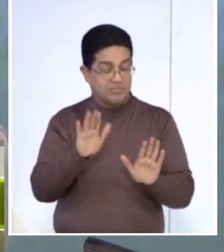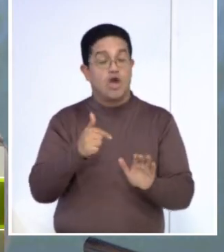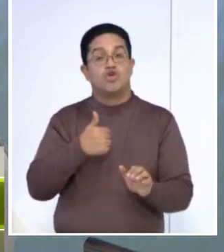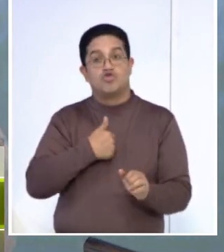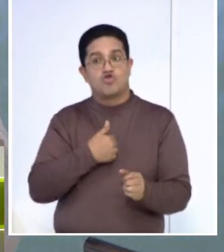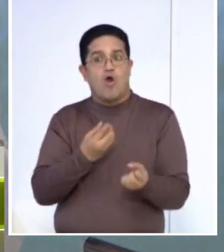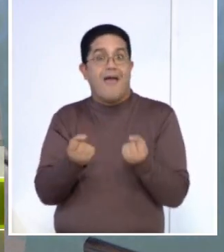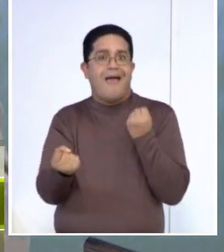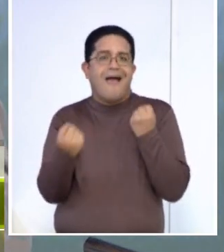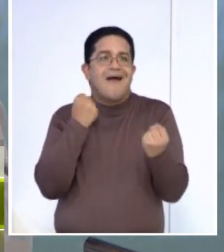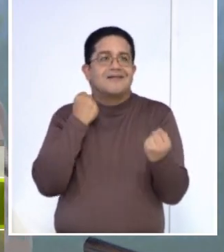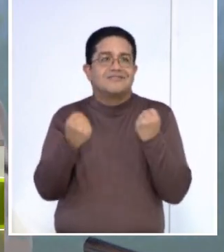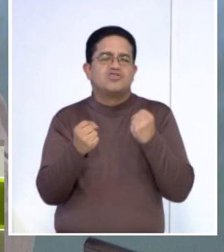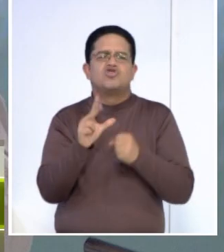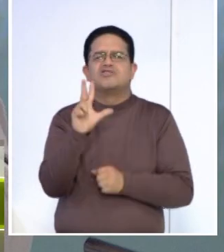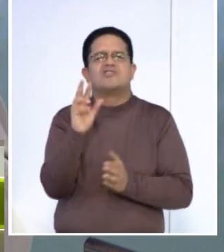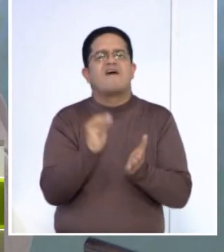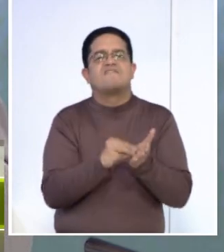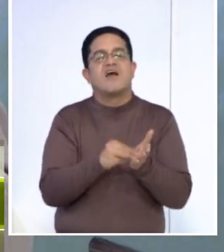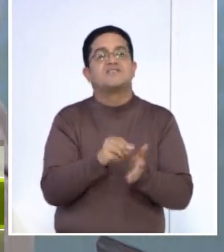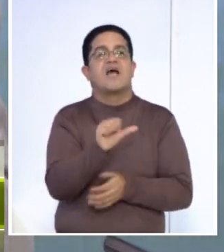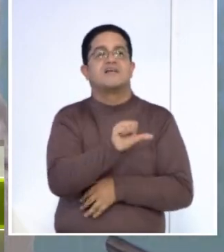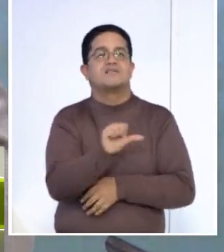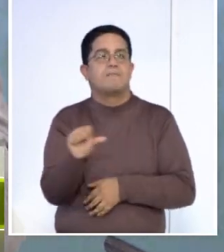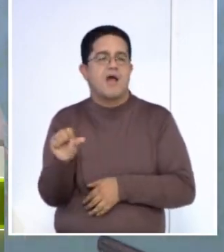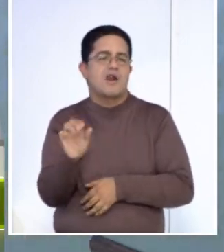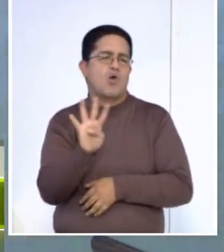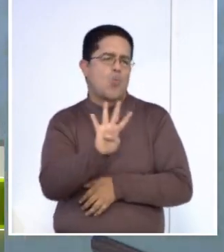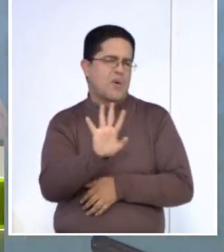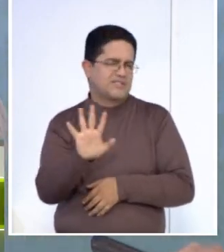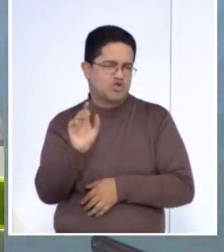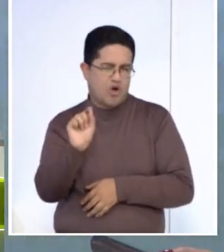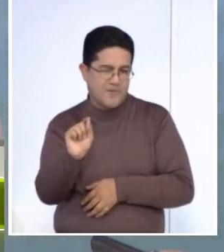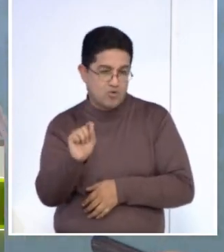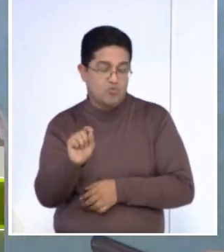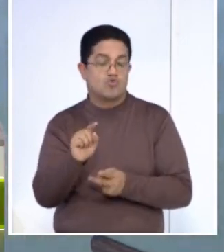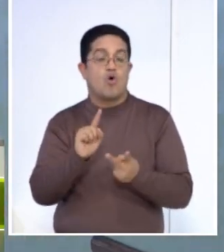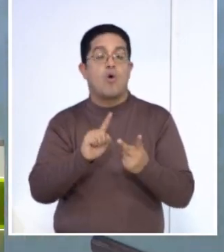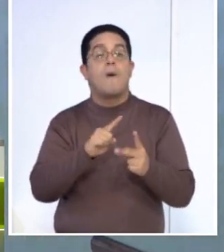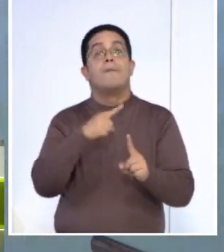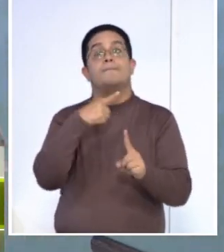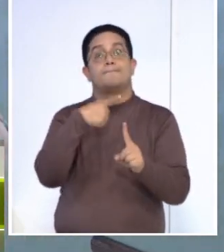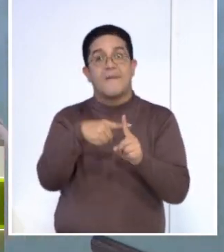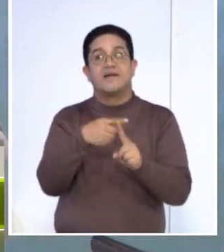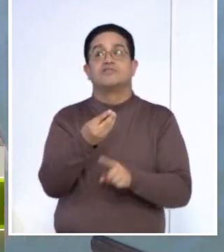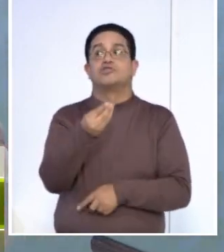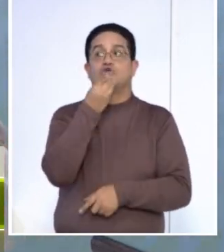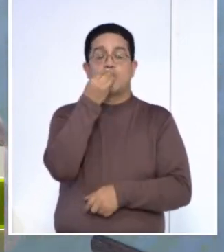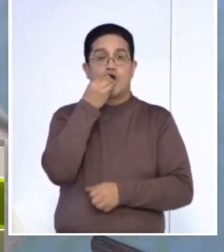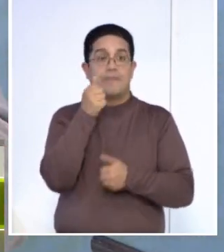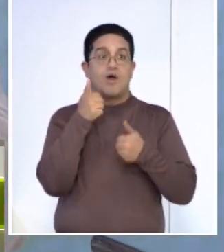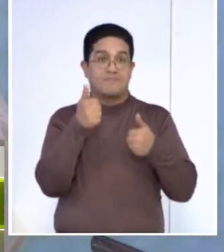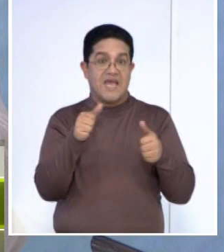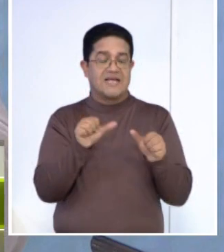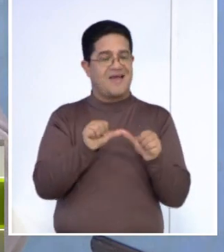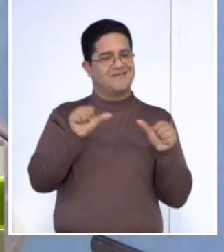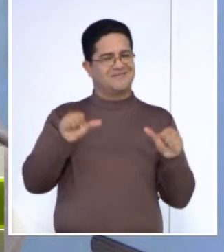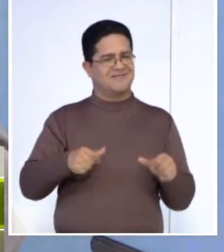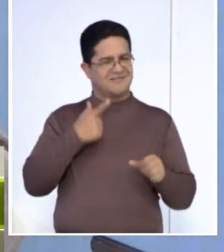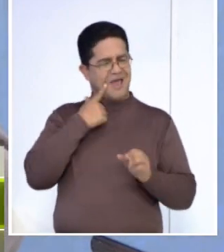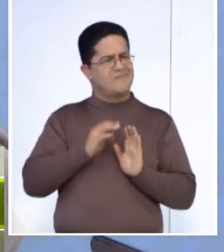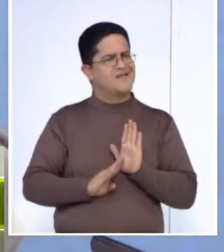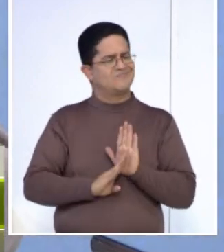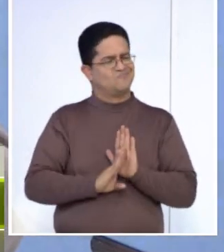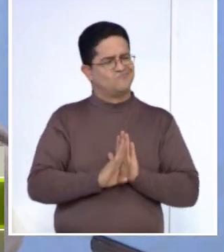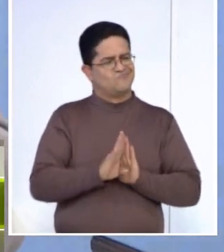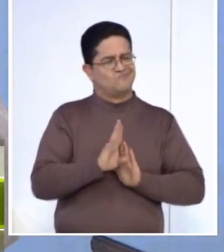ejercicio regular por lo menos tres veces a la semana, 30, 45 minutos y me alimento correctamente, mi sistema inmunológico va a funcionar